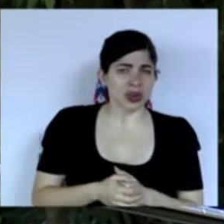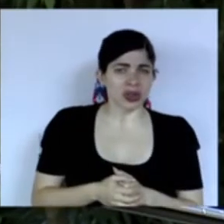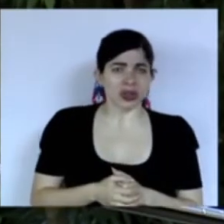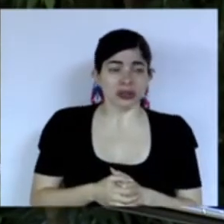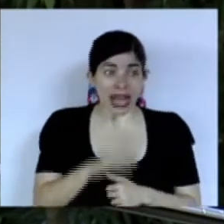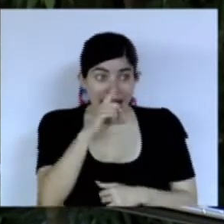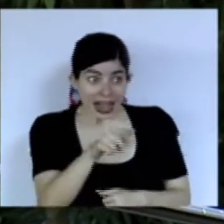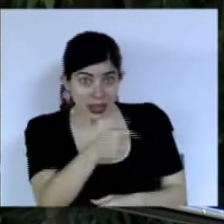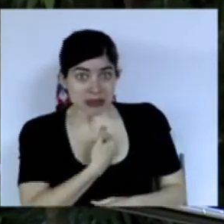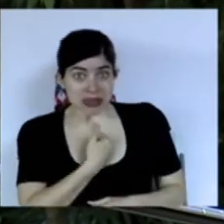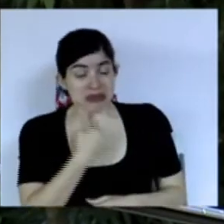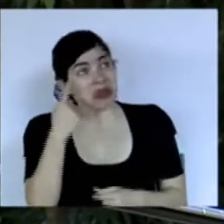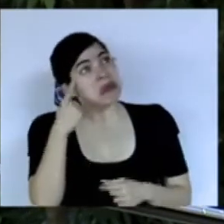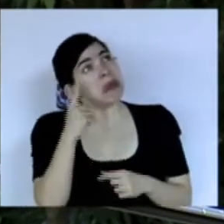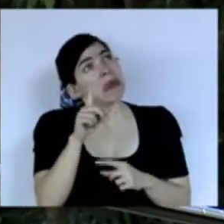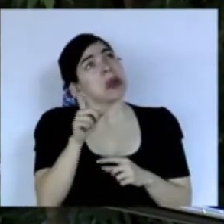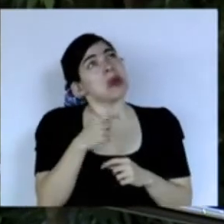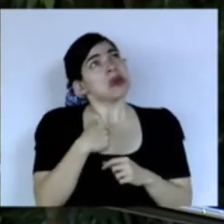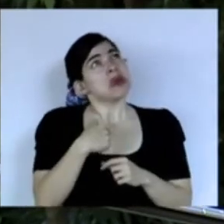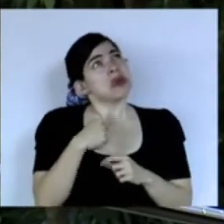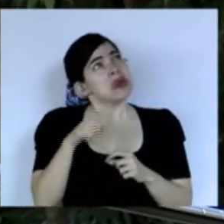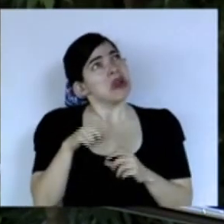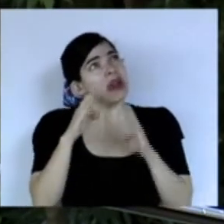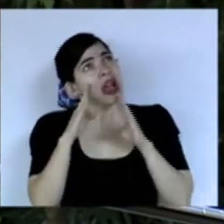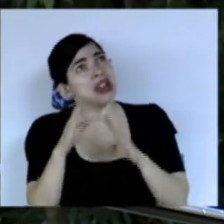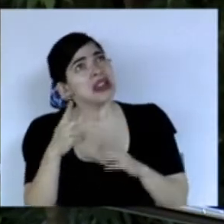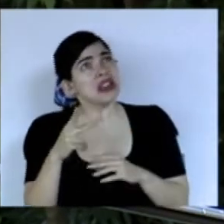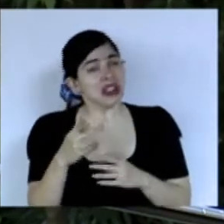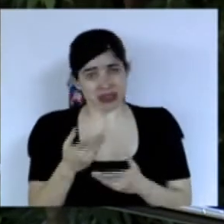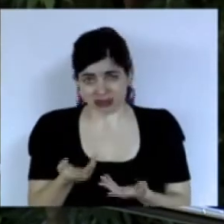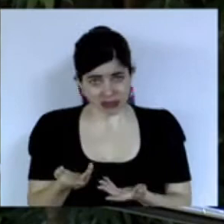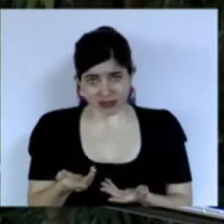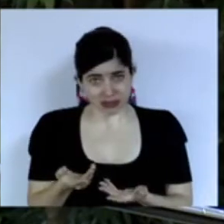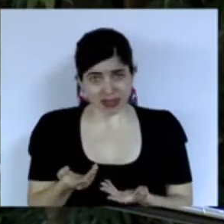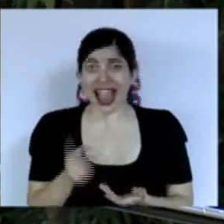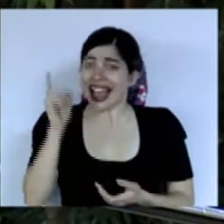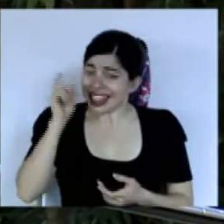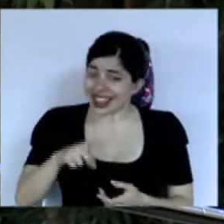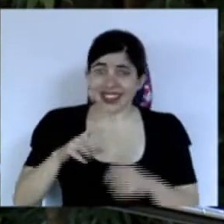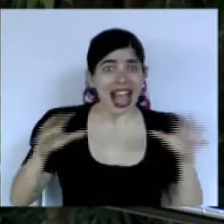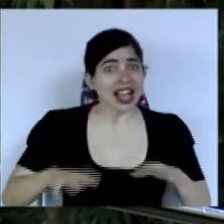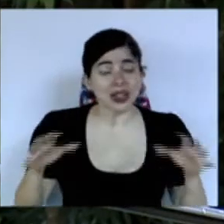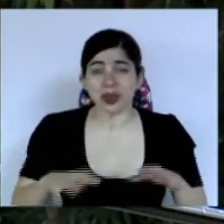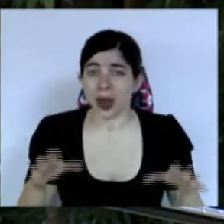calderón usted se lo preguntó así por algún momento no hay que actuar